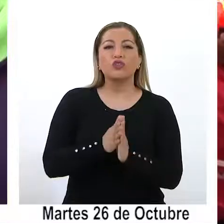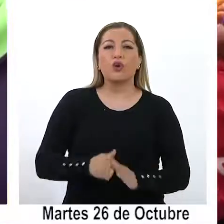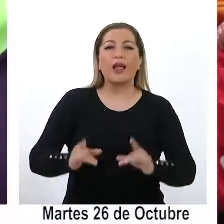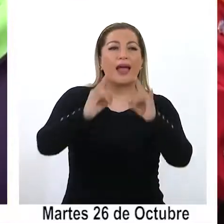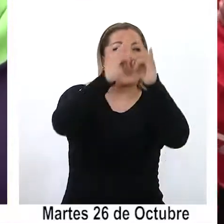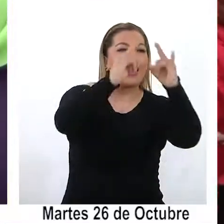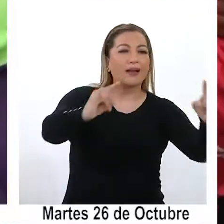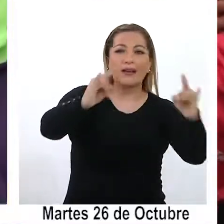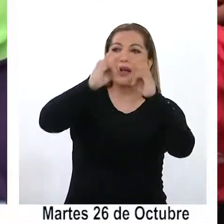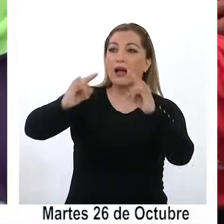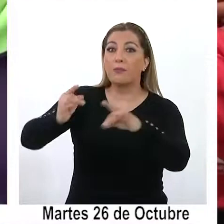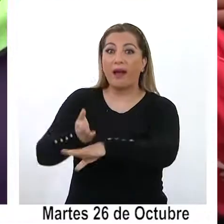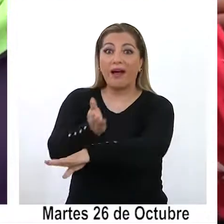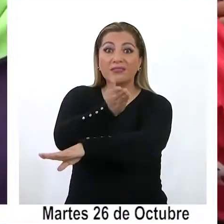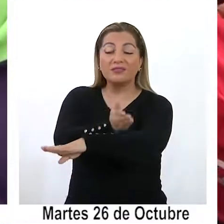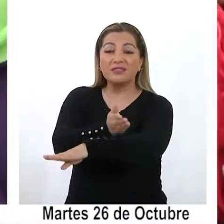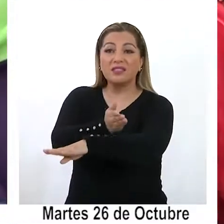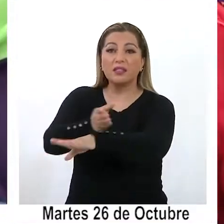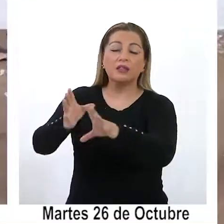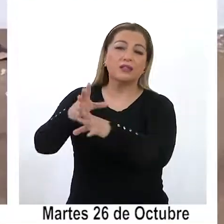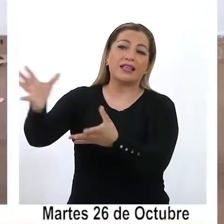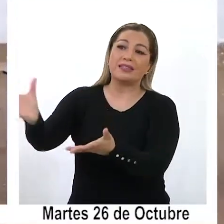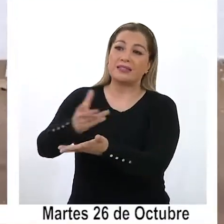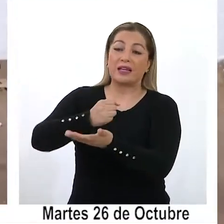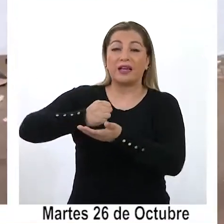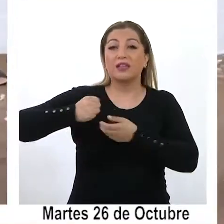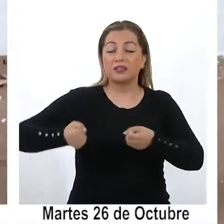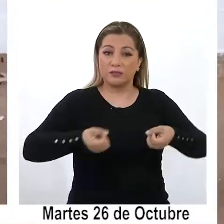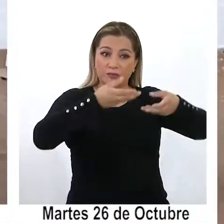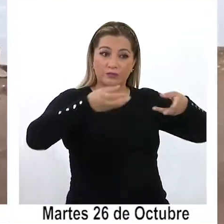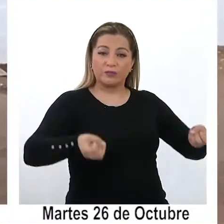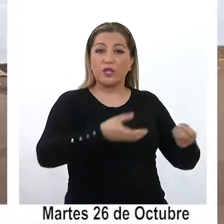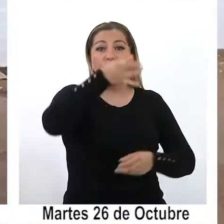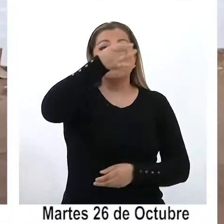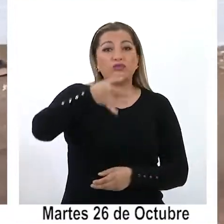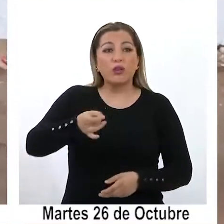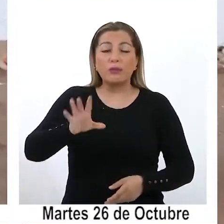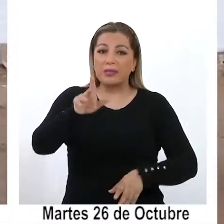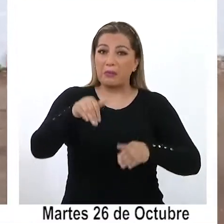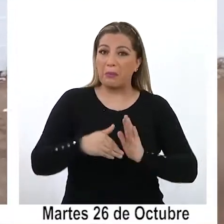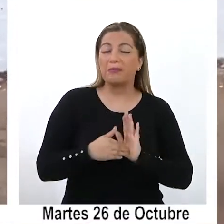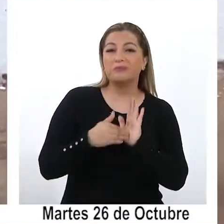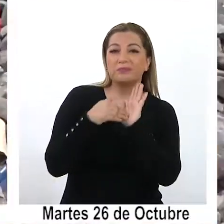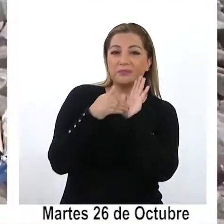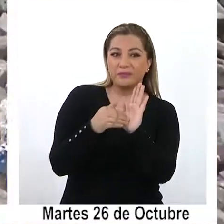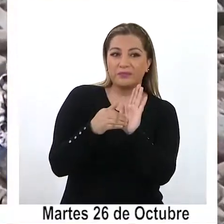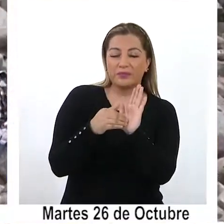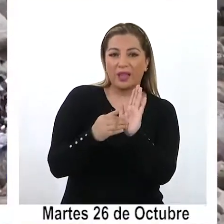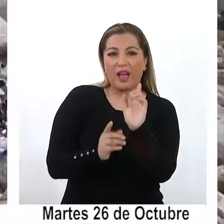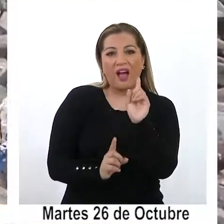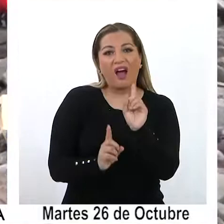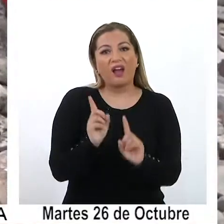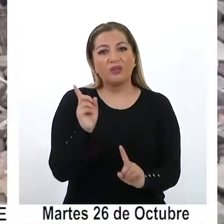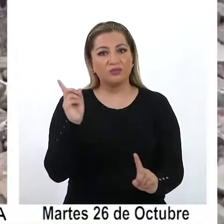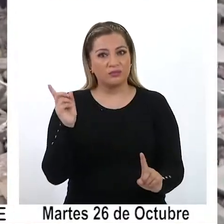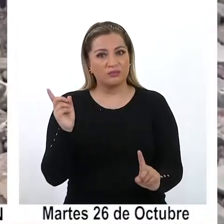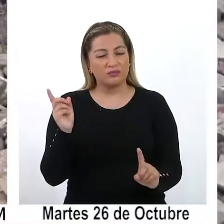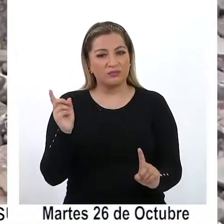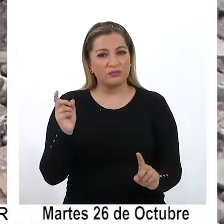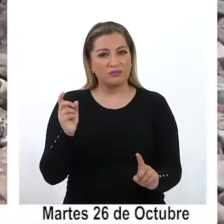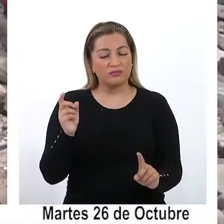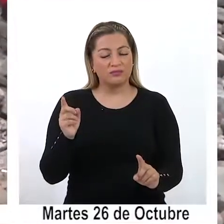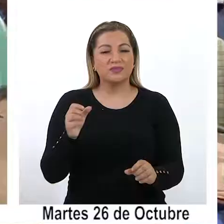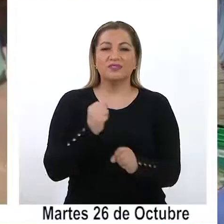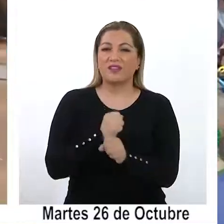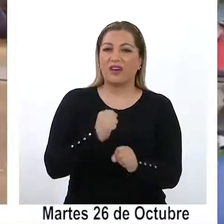carpas ubicadas en distintos espacios públicos, sólo para demostrar la supuesta acción del